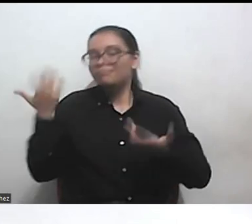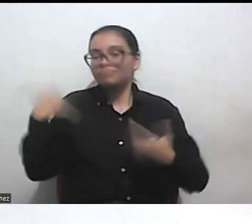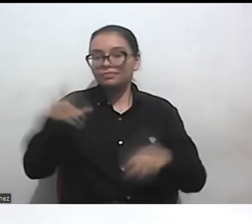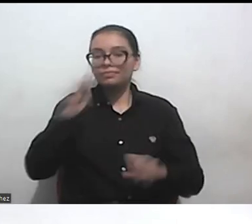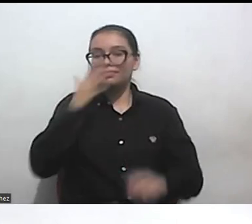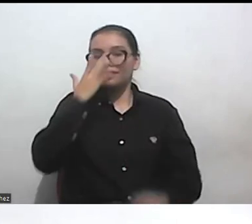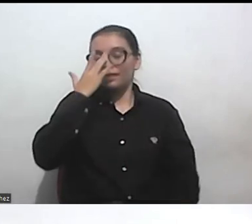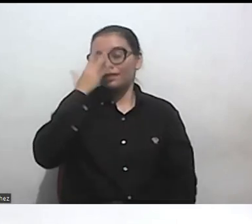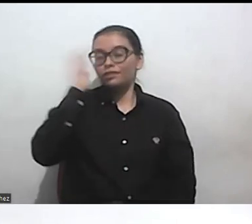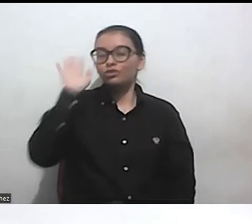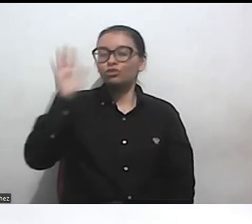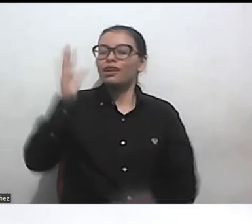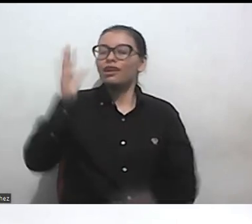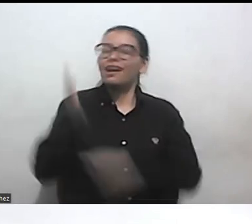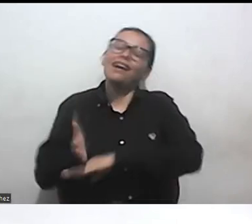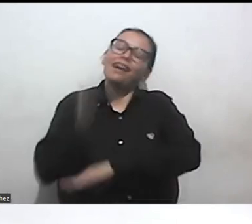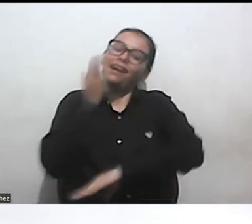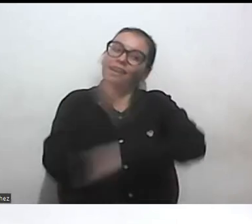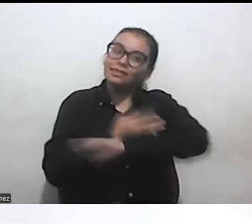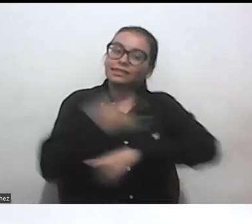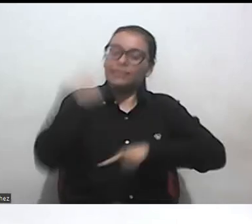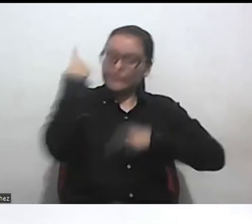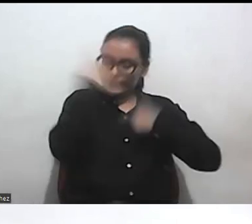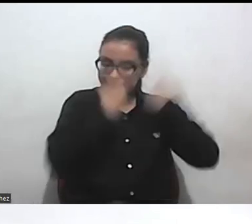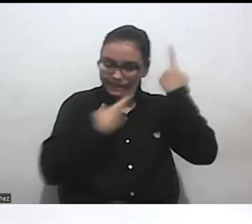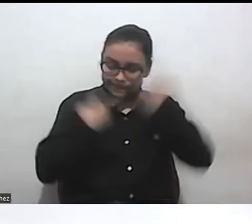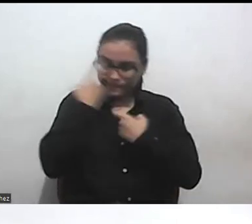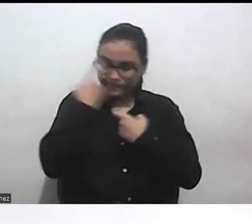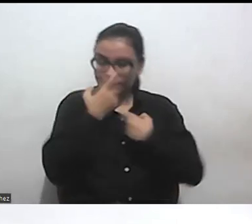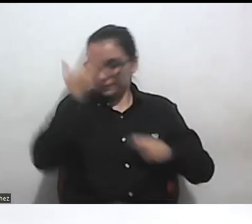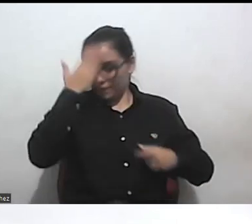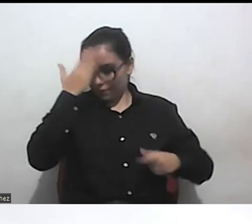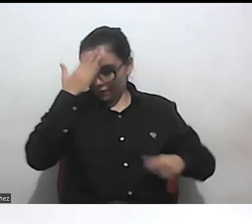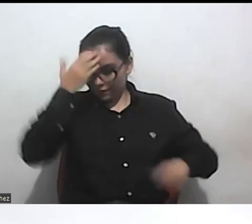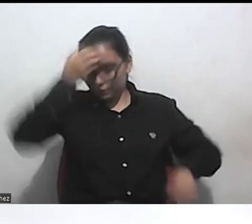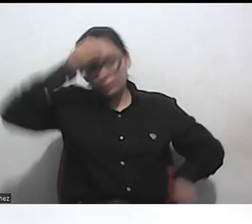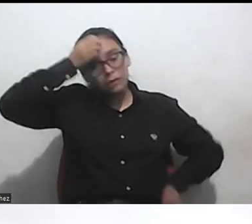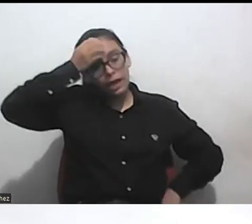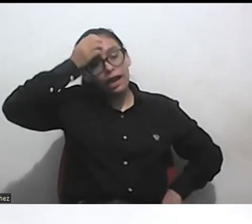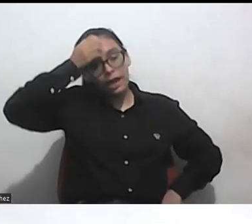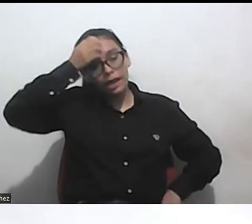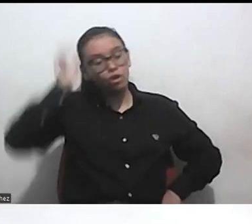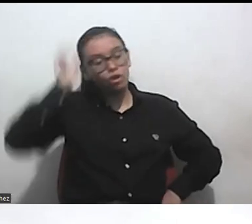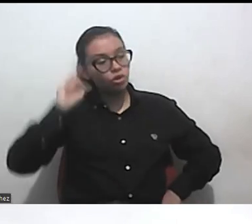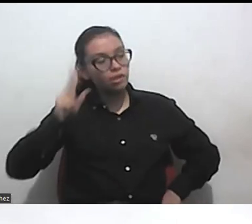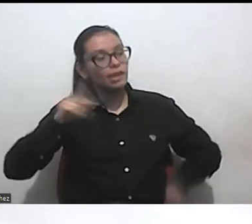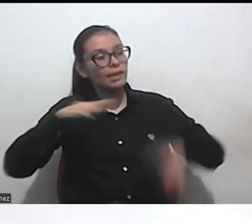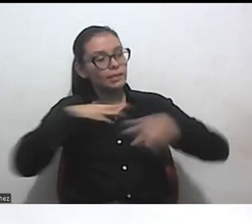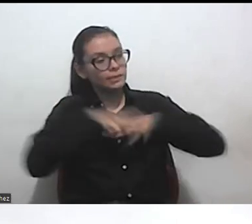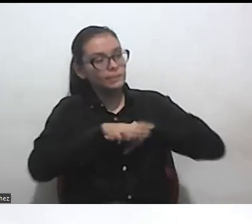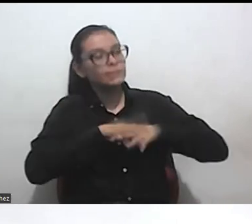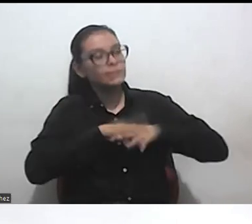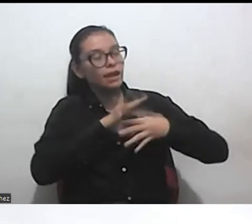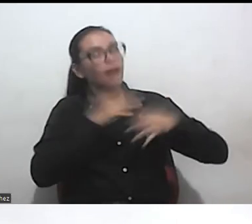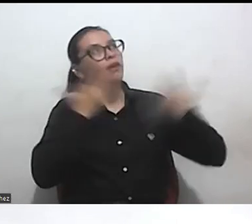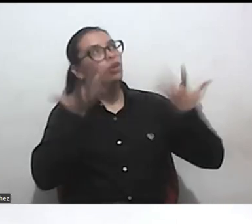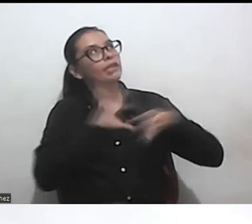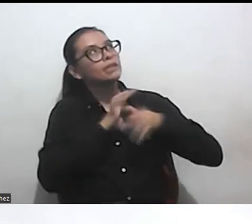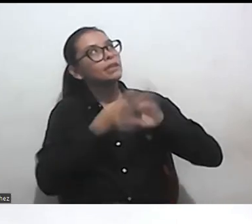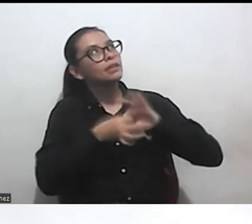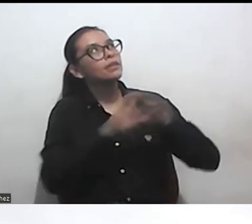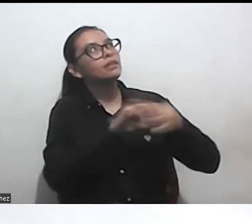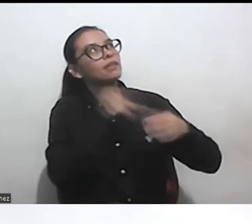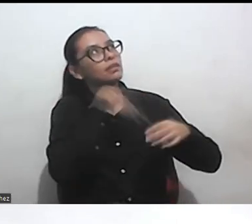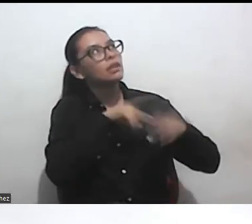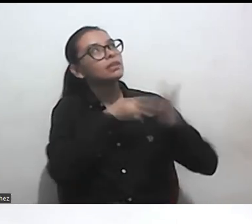reflexión previa necesariamente para saber ah bueno voy a entrar esto que es acerca de tal tal tal pues sí creo que hay